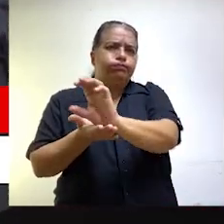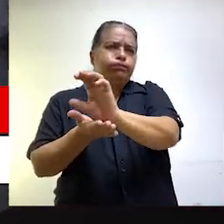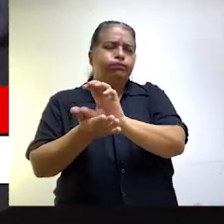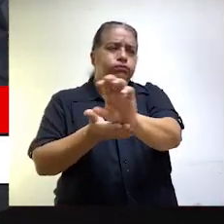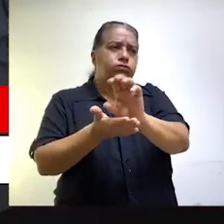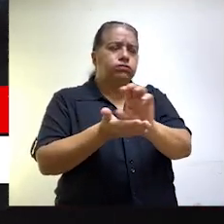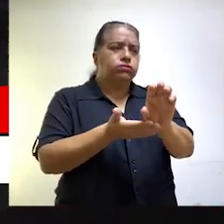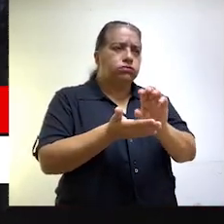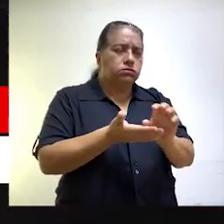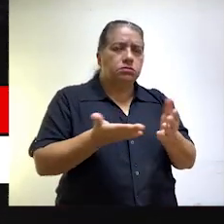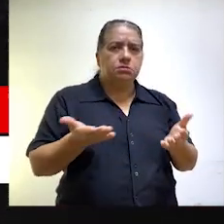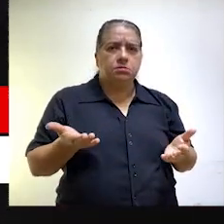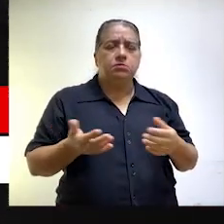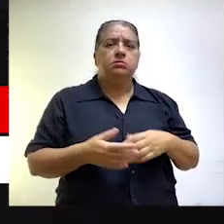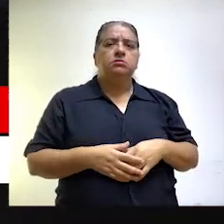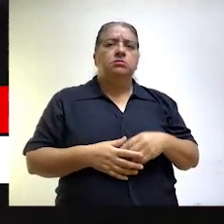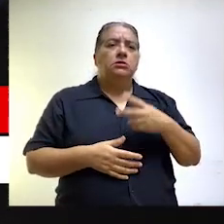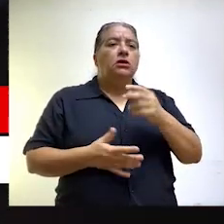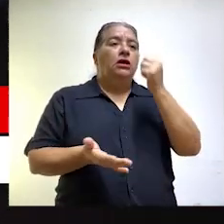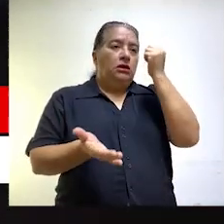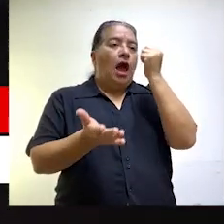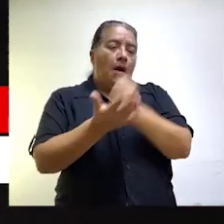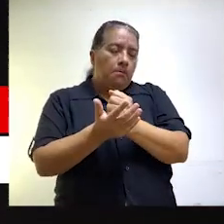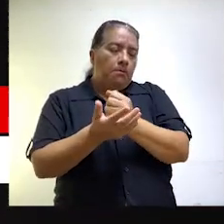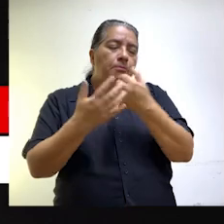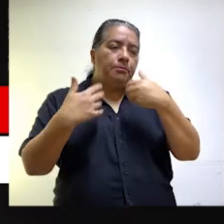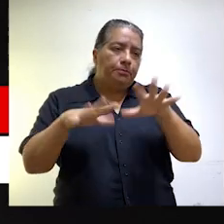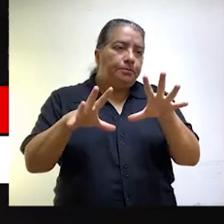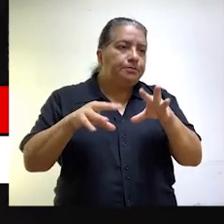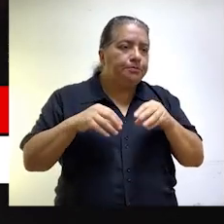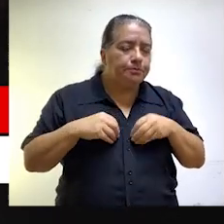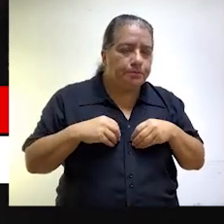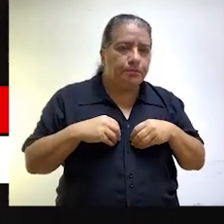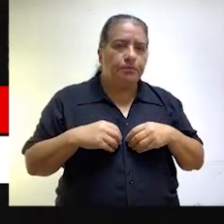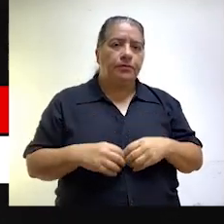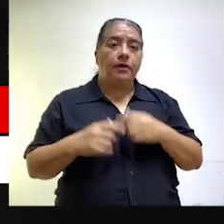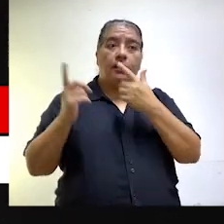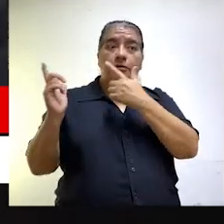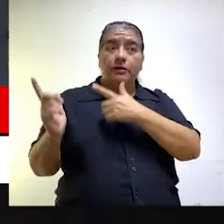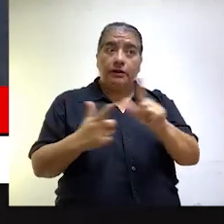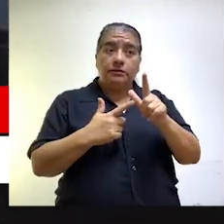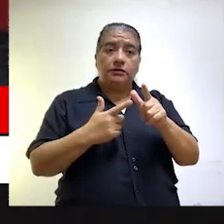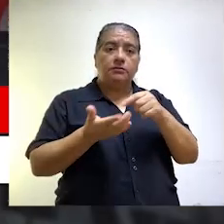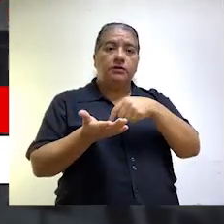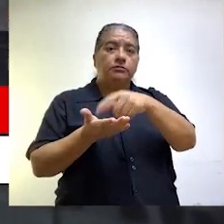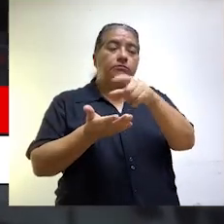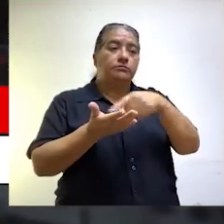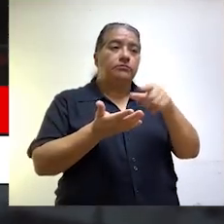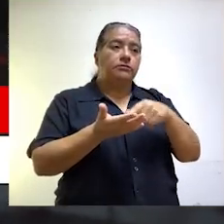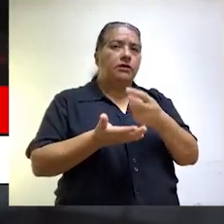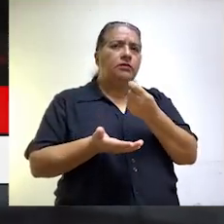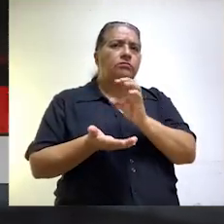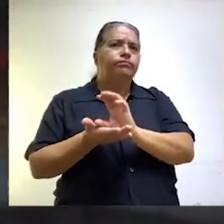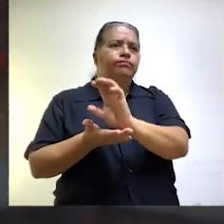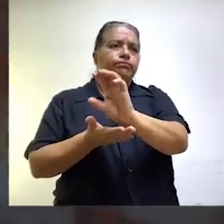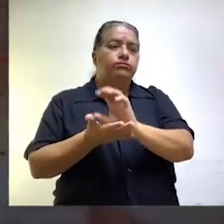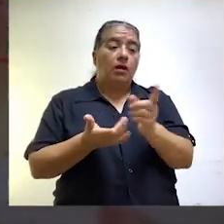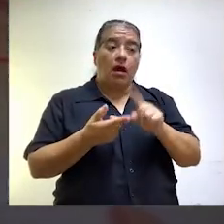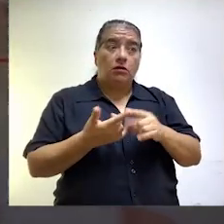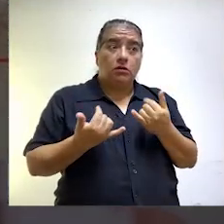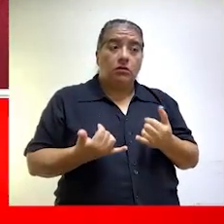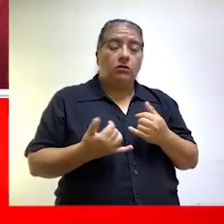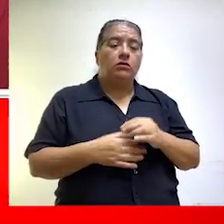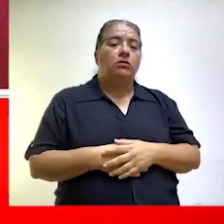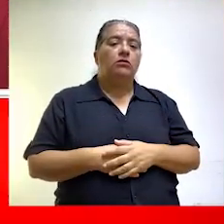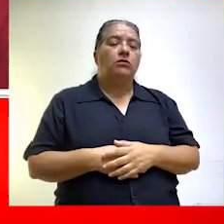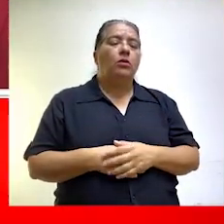que se encuentran con viabilidad o con aprobación, es decir, que estarían listas para ejecutarse. Esa la cartera de inversiones a